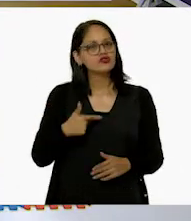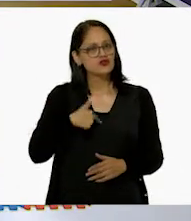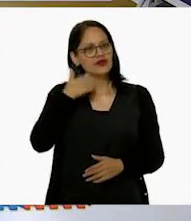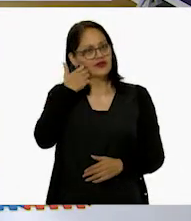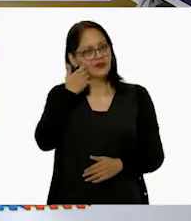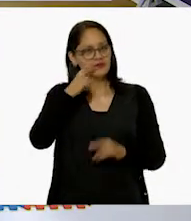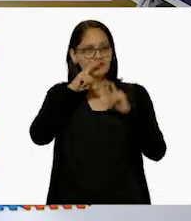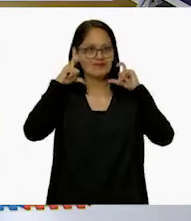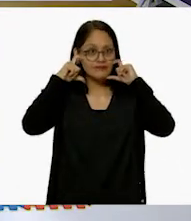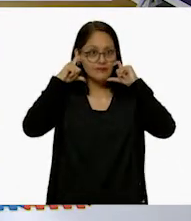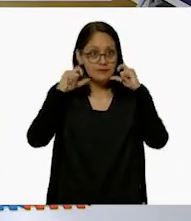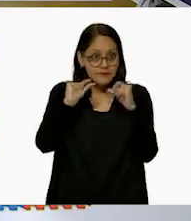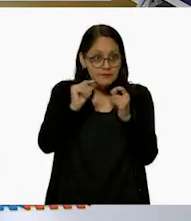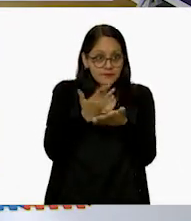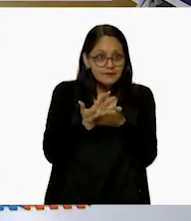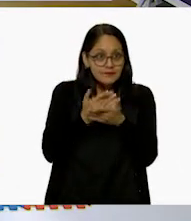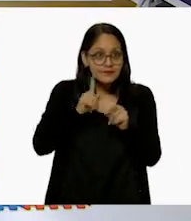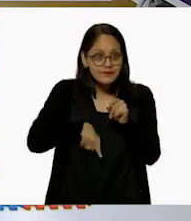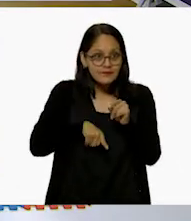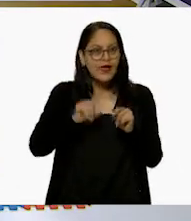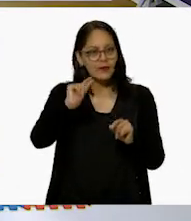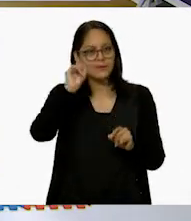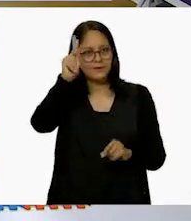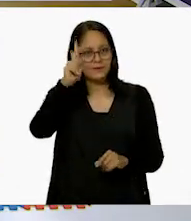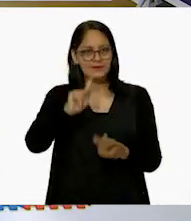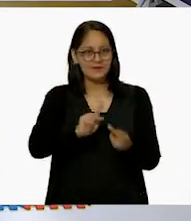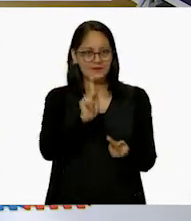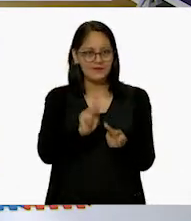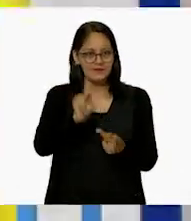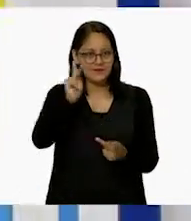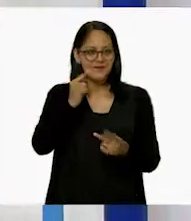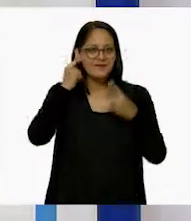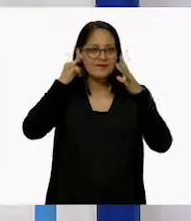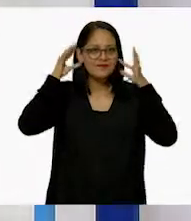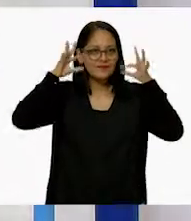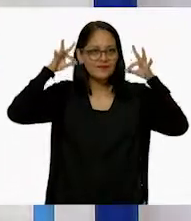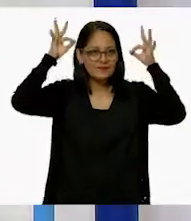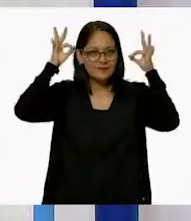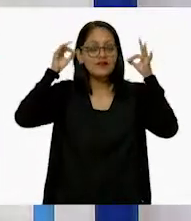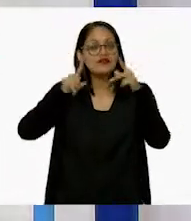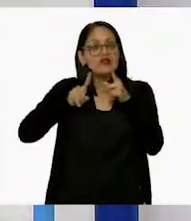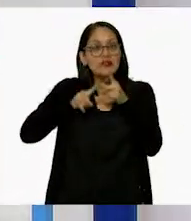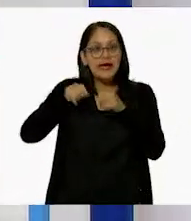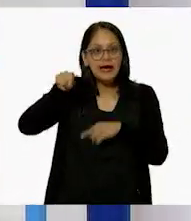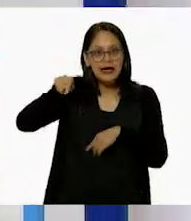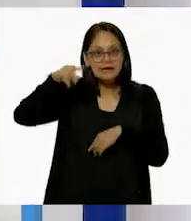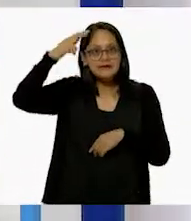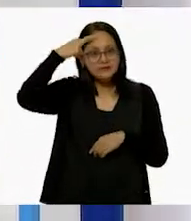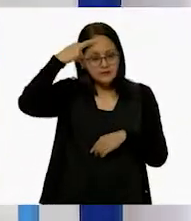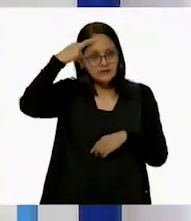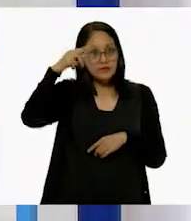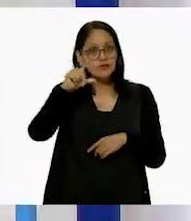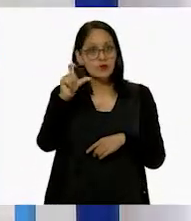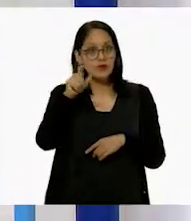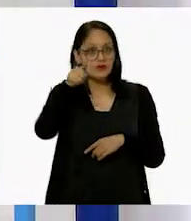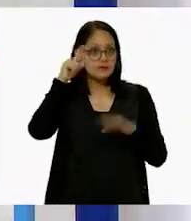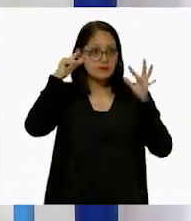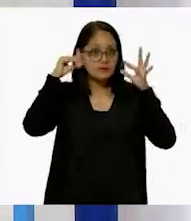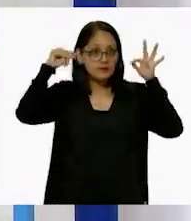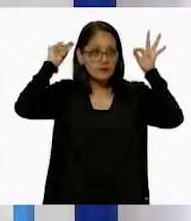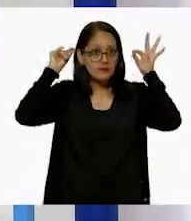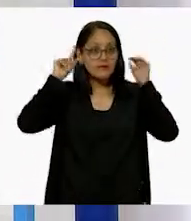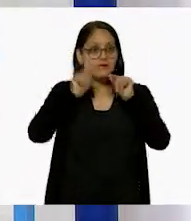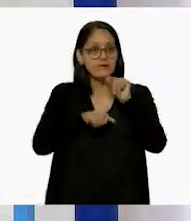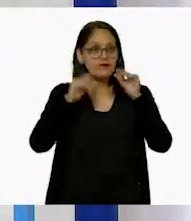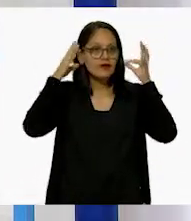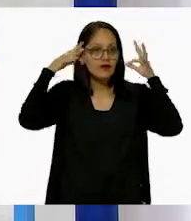quitarme el cubrebocas. ¿Puedo quitármelo? Muy bien. Perfecto. Gracias. Lo voy a dejar de este lado. Recuerden, cuando se retiren el cubrebocas, lo pueden